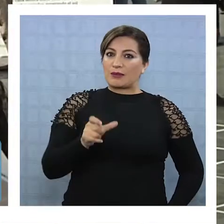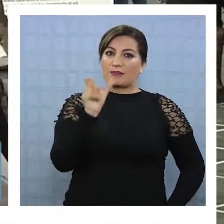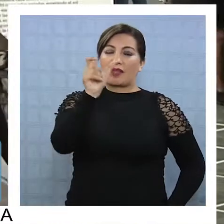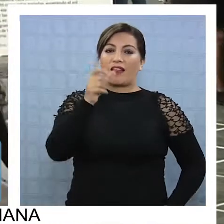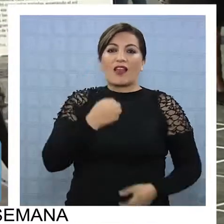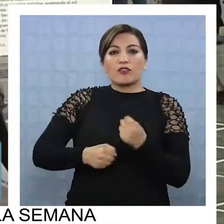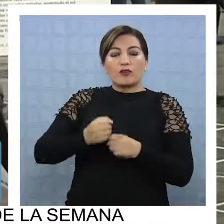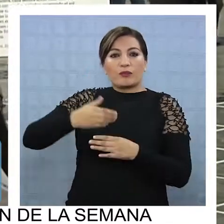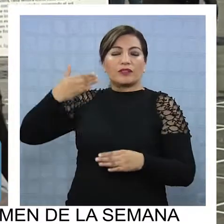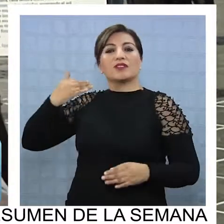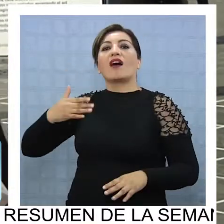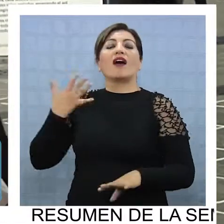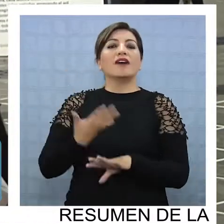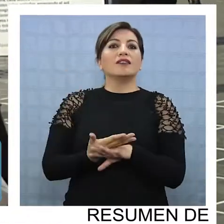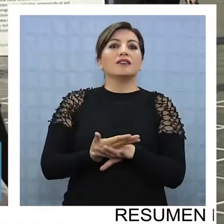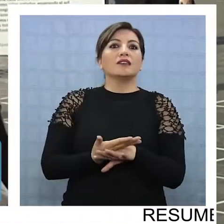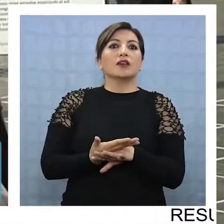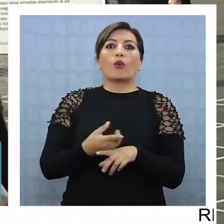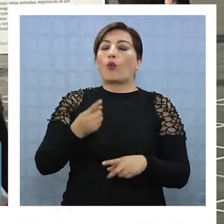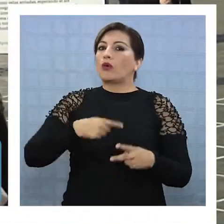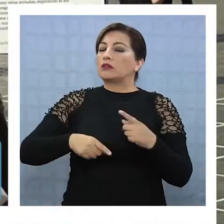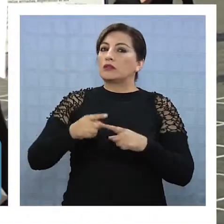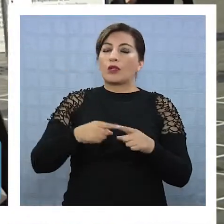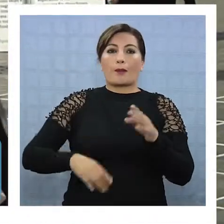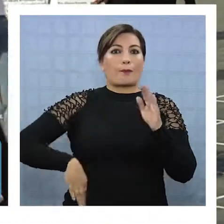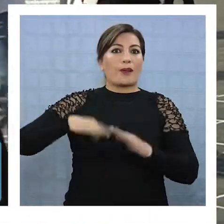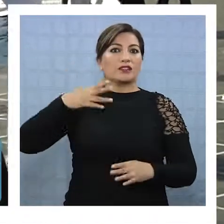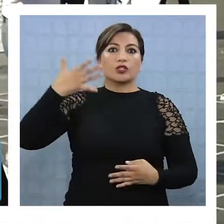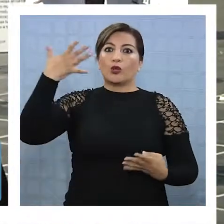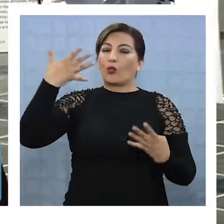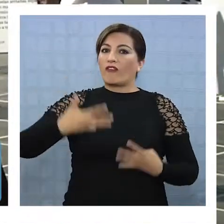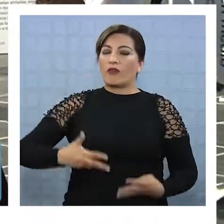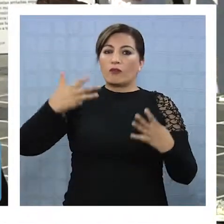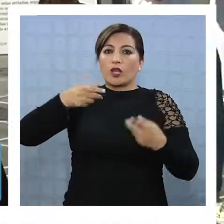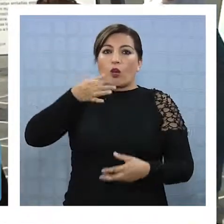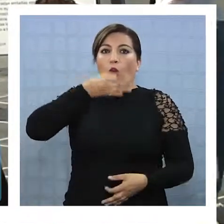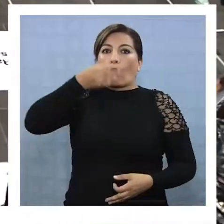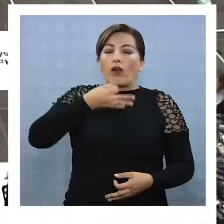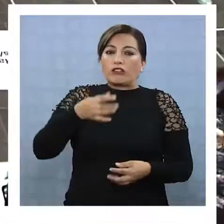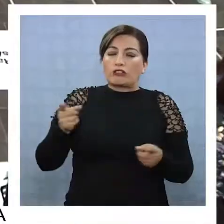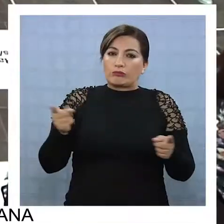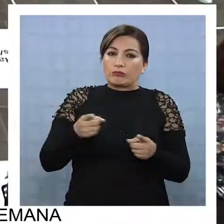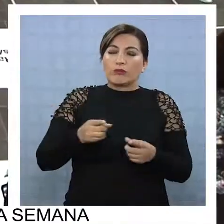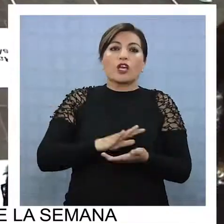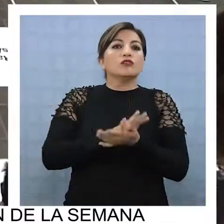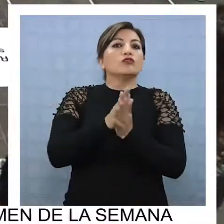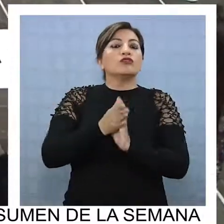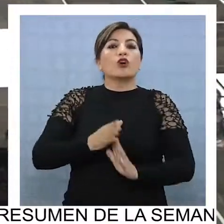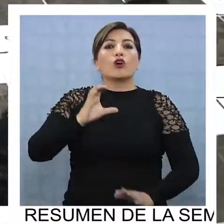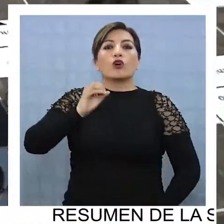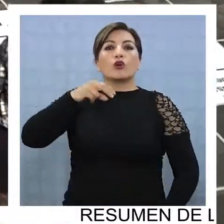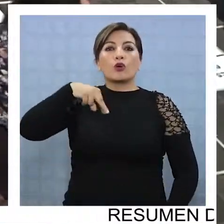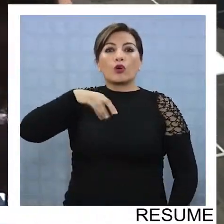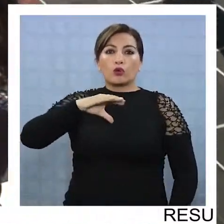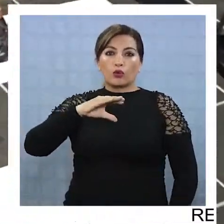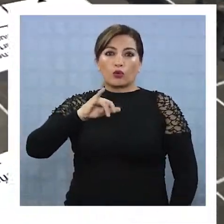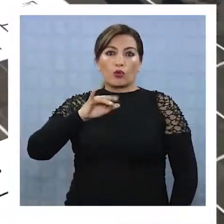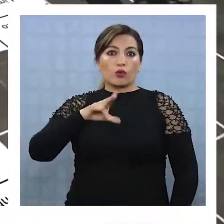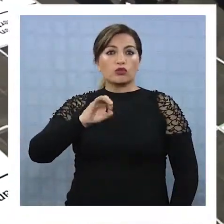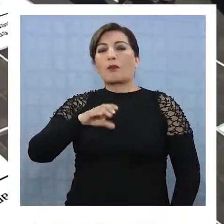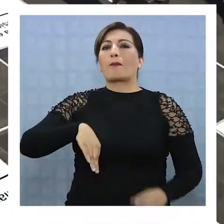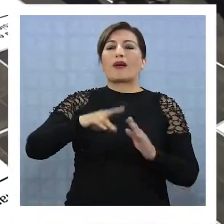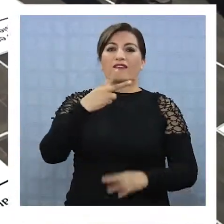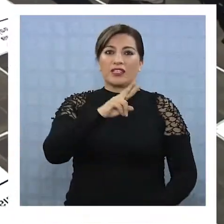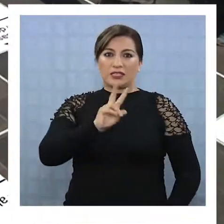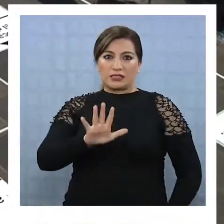Palabras. Acá en la región el año pasado tuvimos una cifra histórica, llegaron más de 9.000 cuentos y en todas las versiones del concurso ya se han